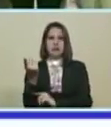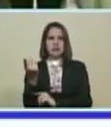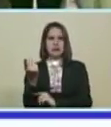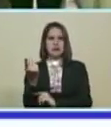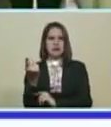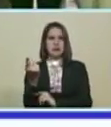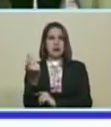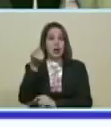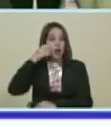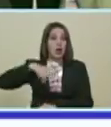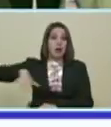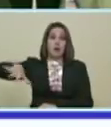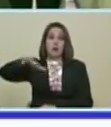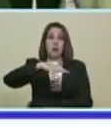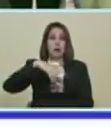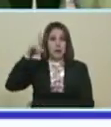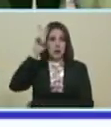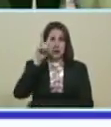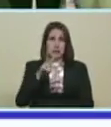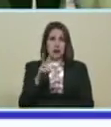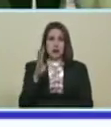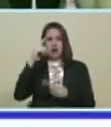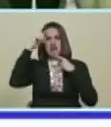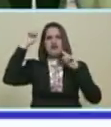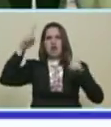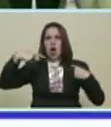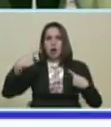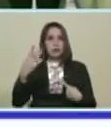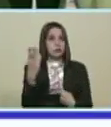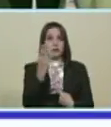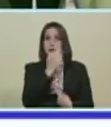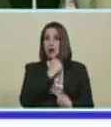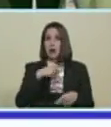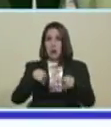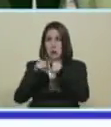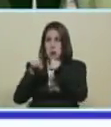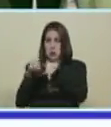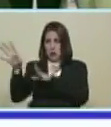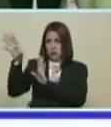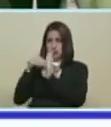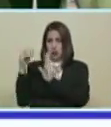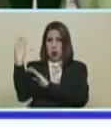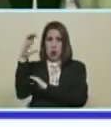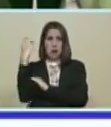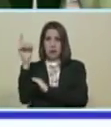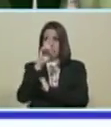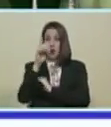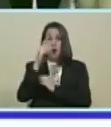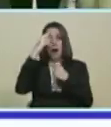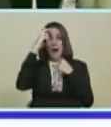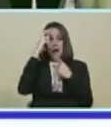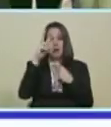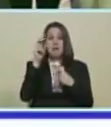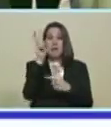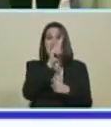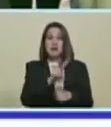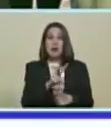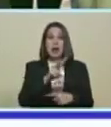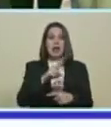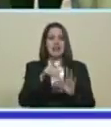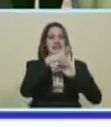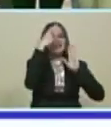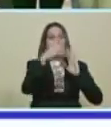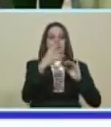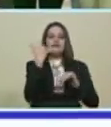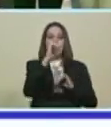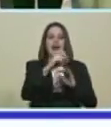El pueblo venezolano No está huérfano Como está el pueblo De Colombia El pueblo venezolano Tiene sus derechos Sociales Políticos